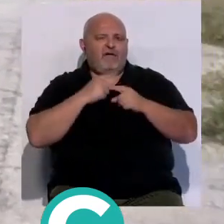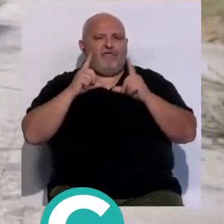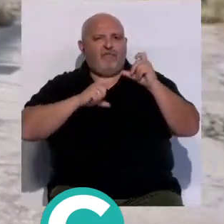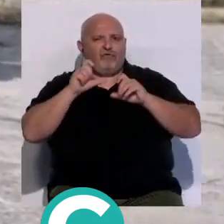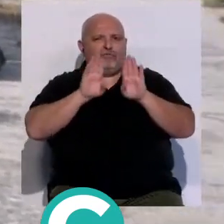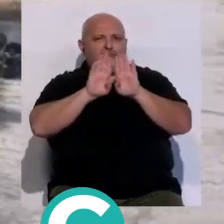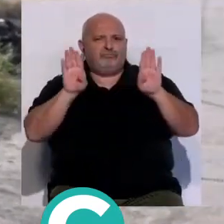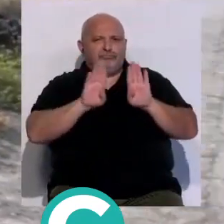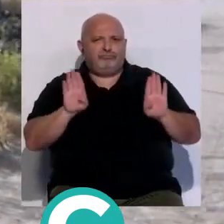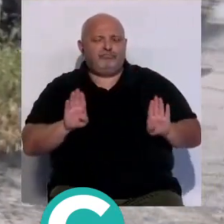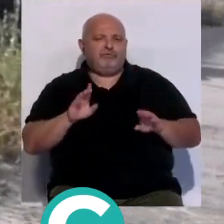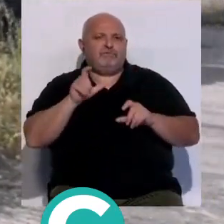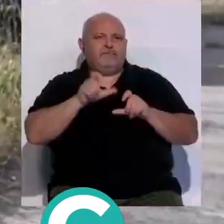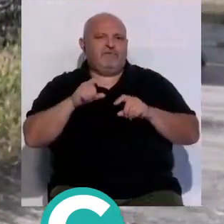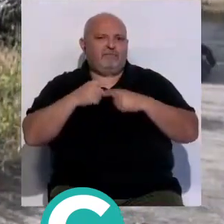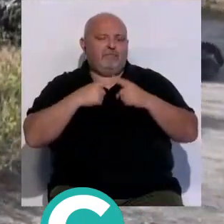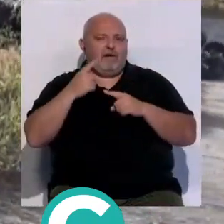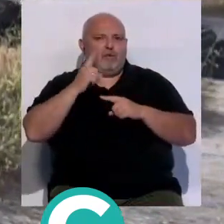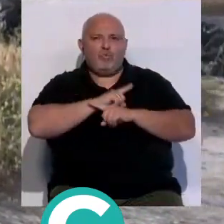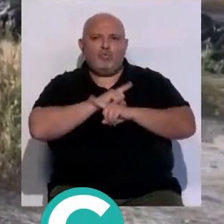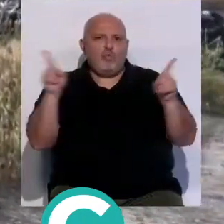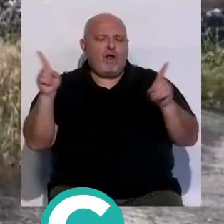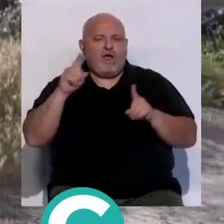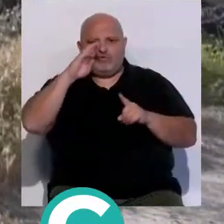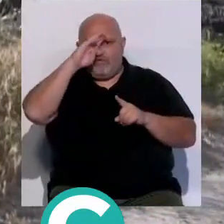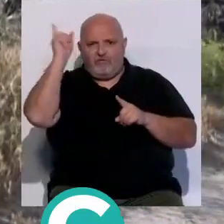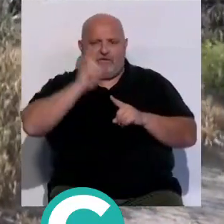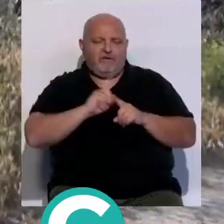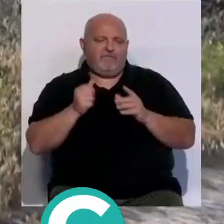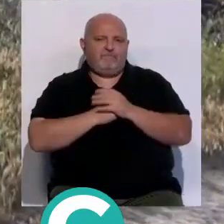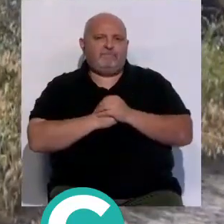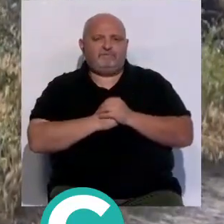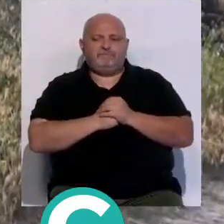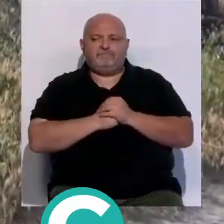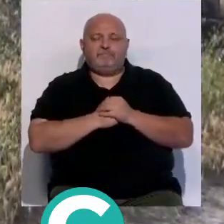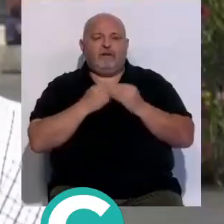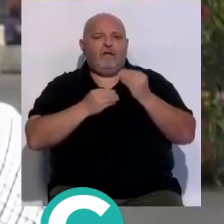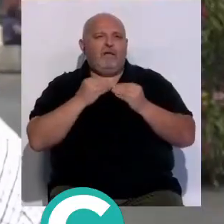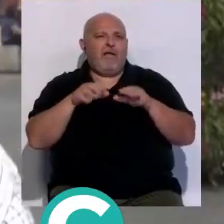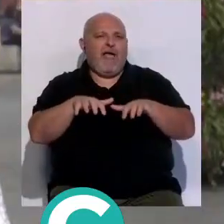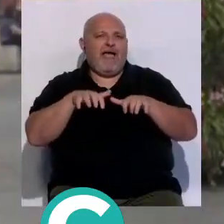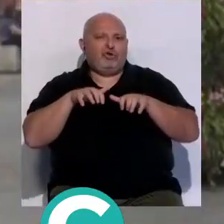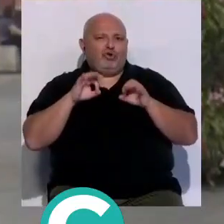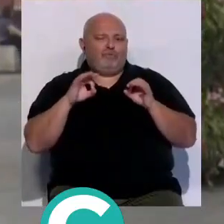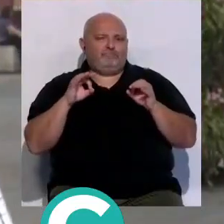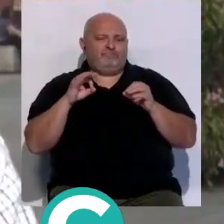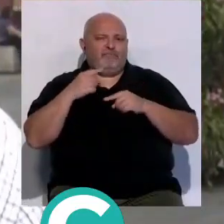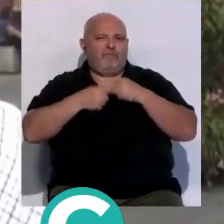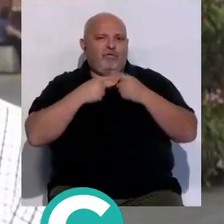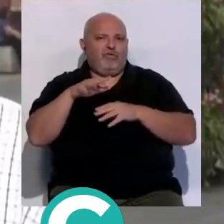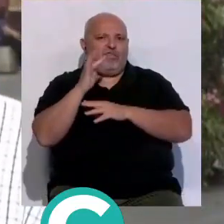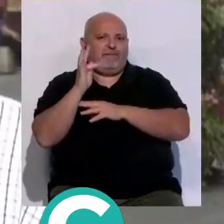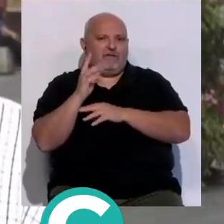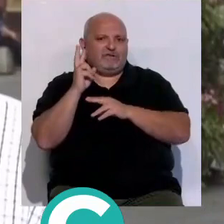fotografías de sus seres queridos para que nunca más caigan en el olvido hacer un acto con los familiares en el